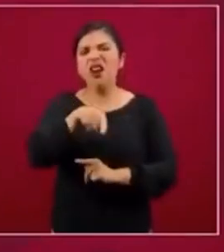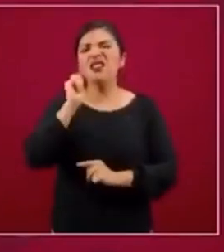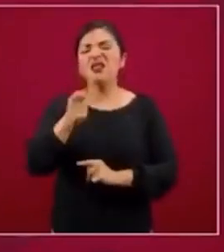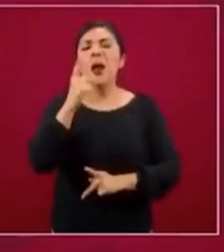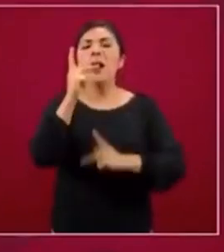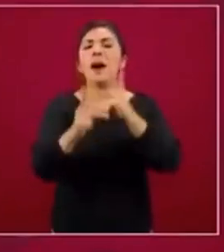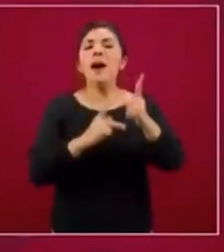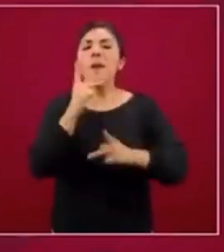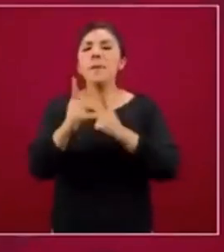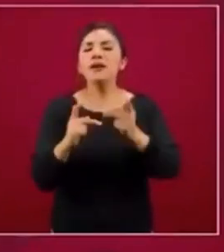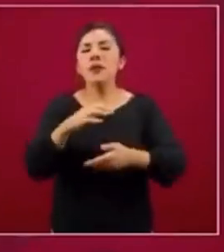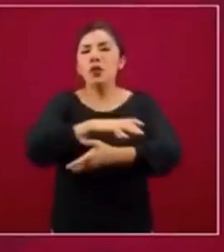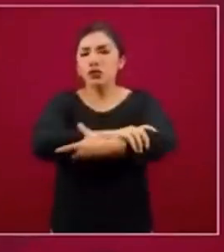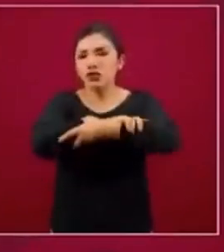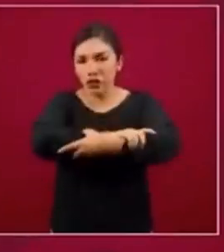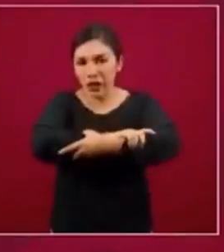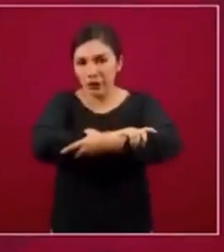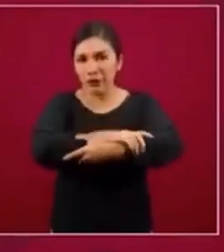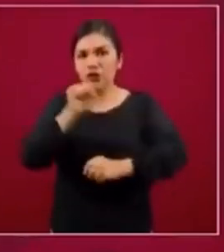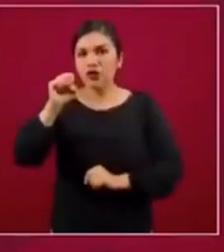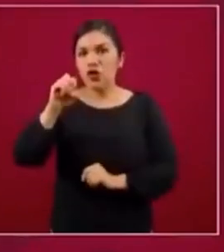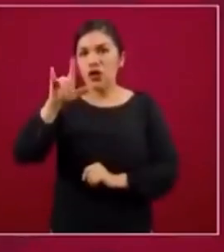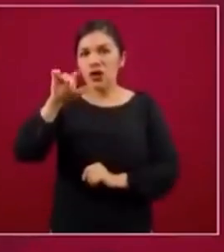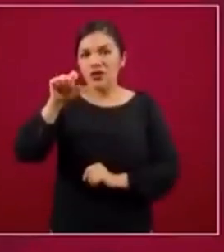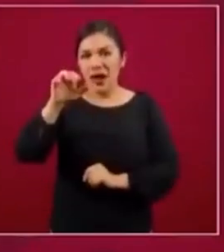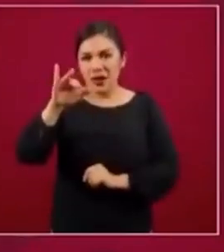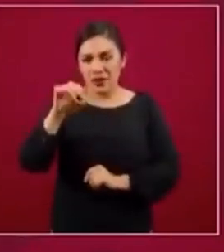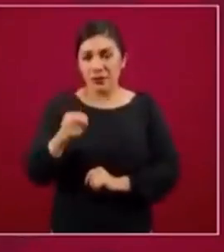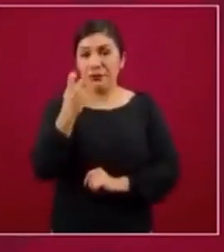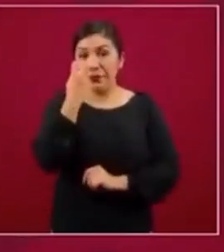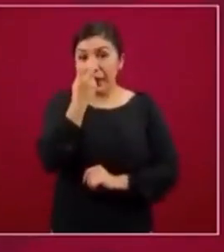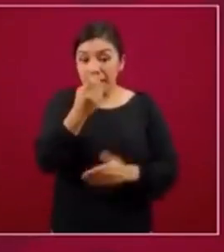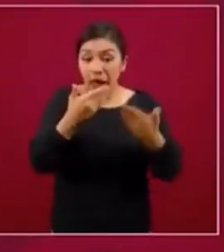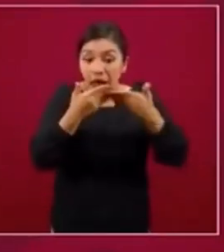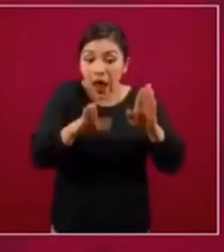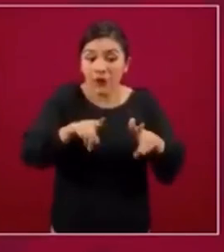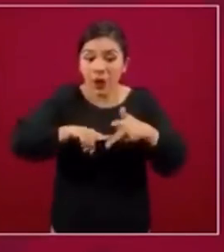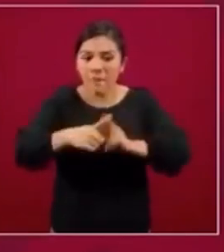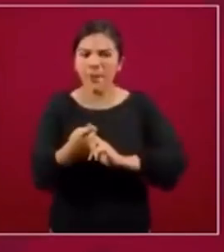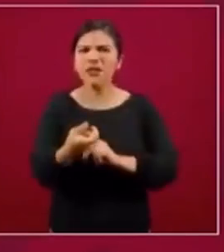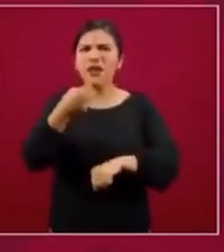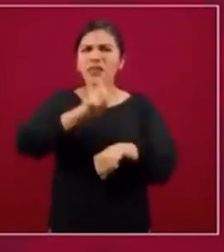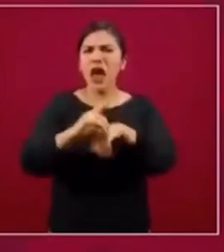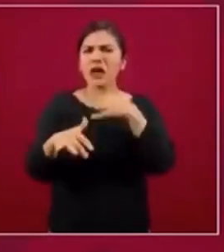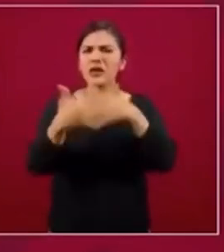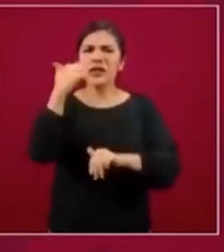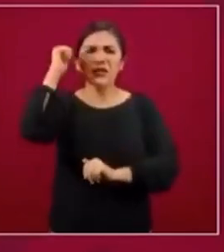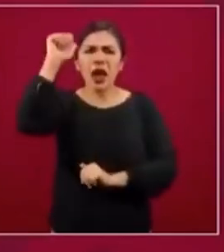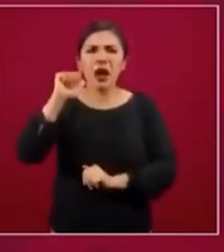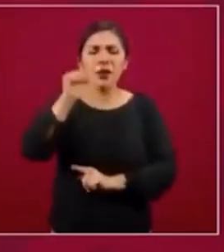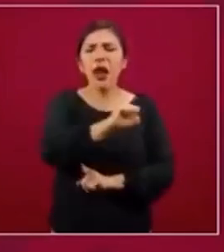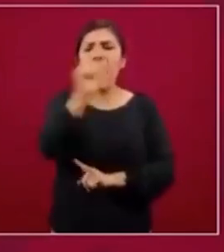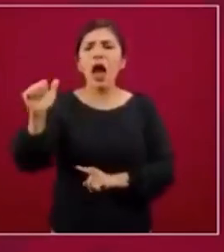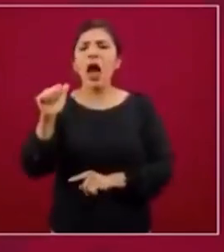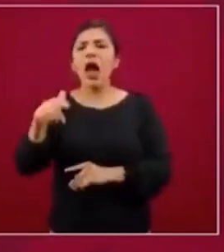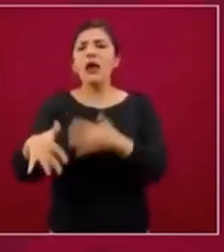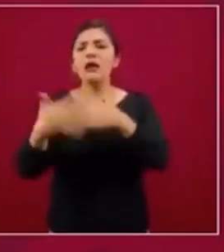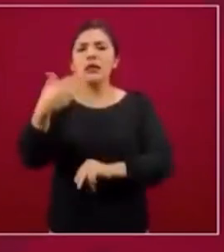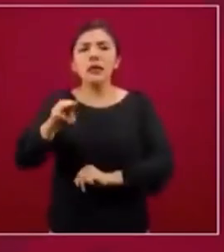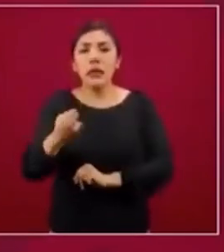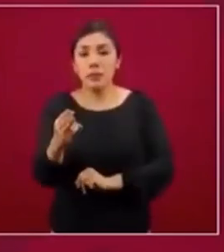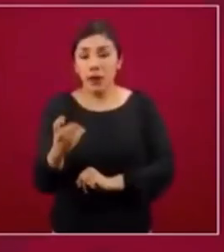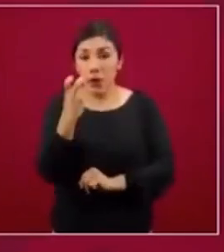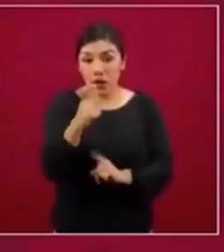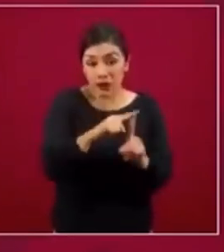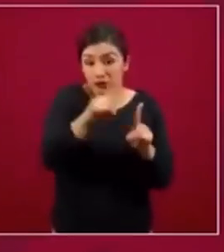crédito solidario. Esta convocatoria la abrimos del 15 de abril al 15 de mayo. En ese